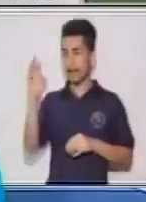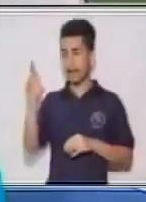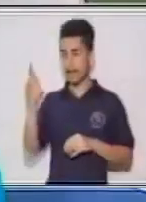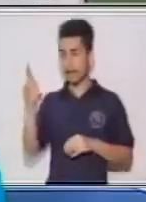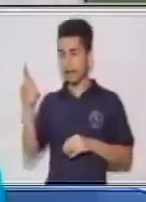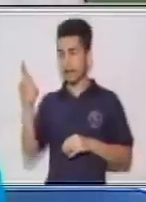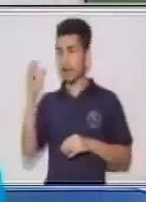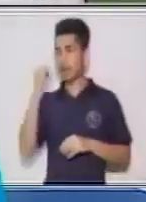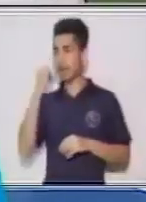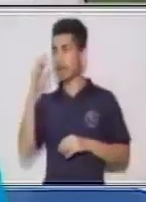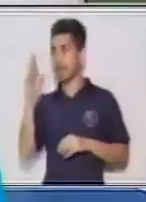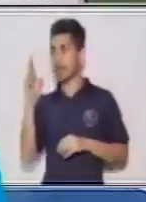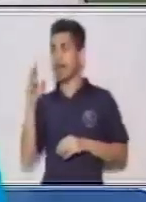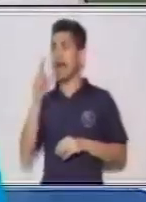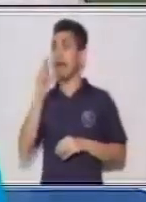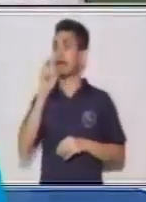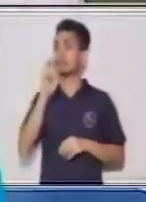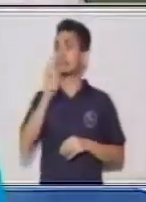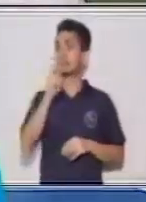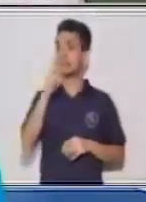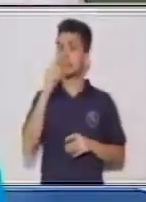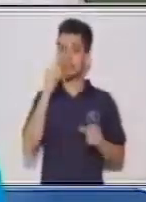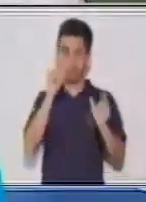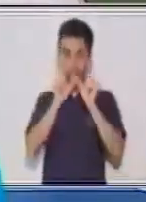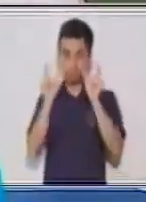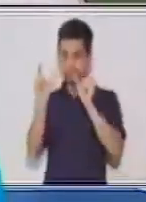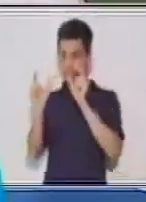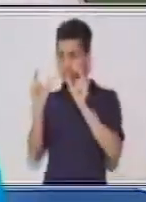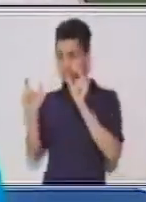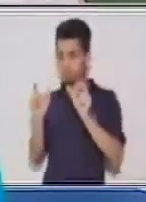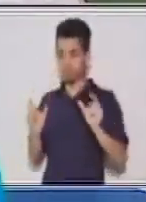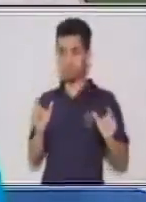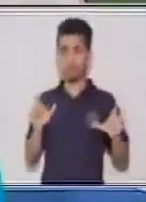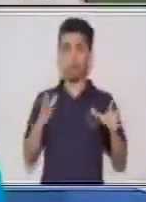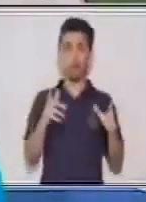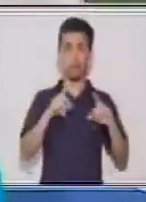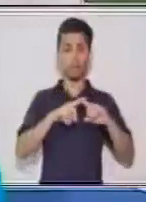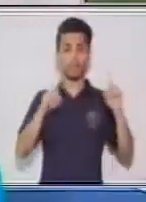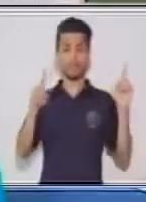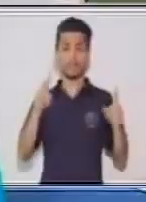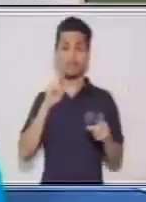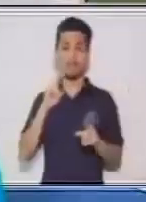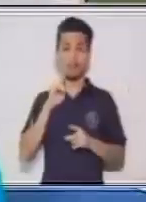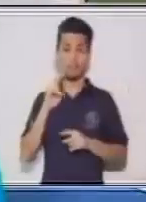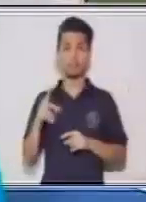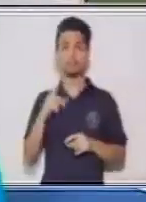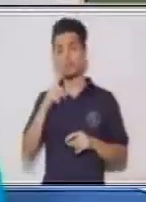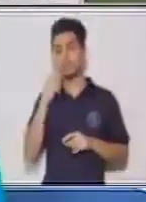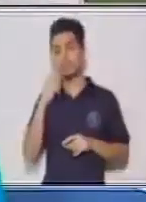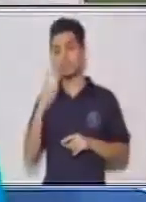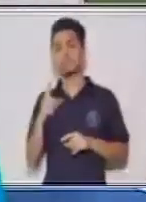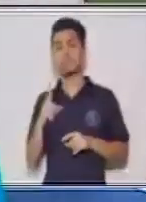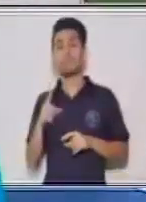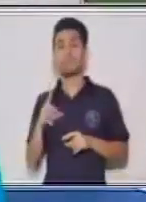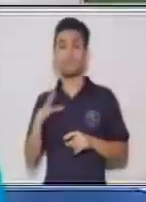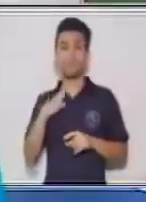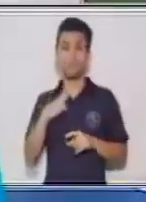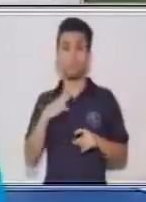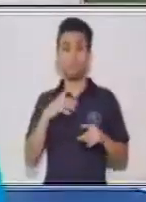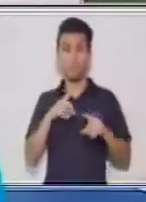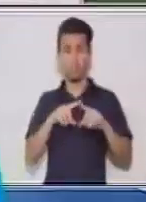Y es así como vas a ir determinando el tipo de verbo. Si vemos diferentes ejemplos, regularmente,